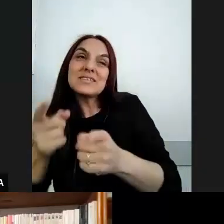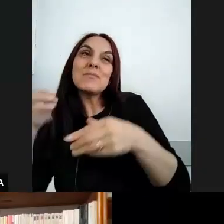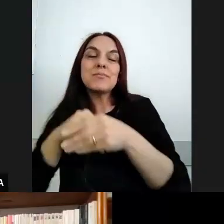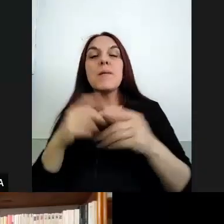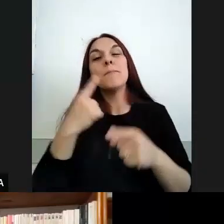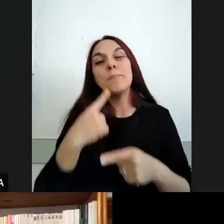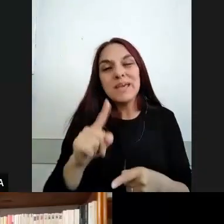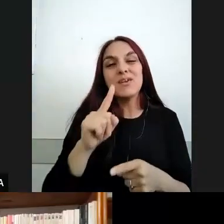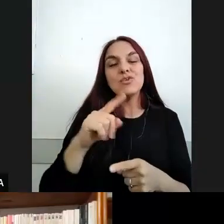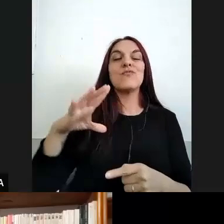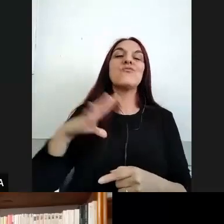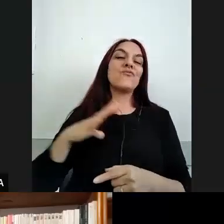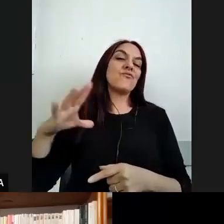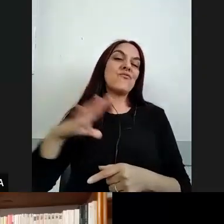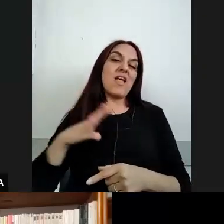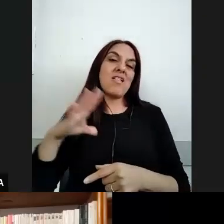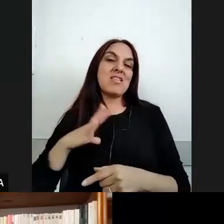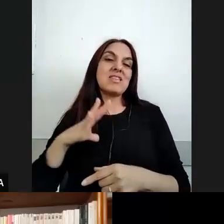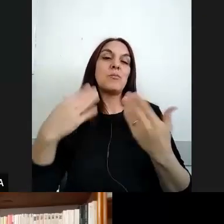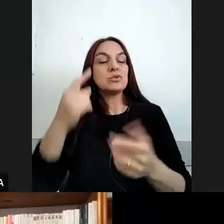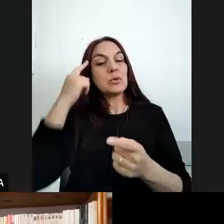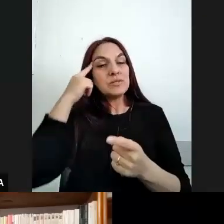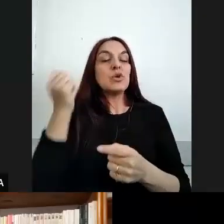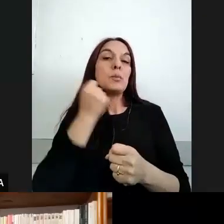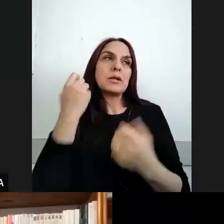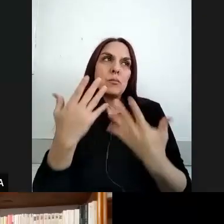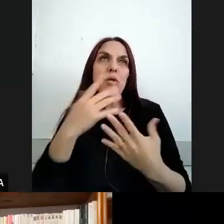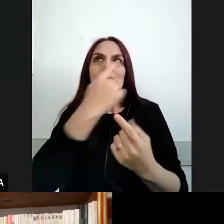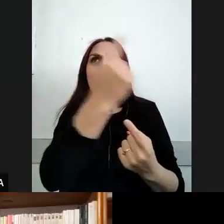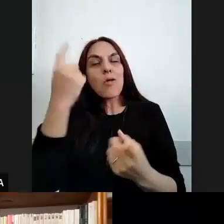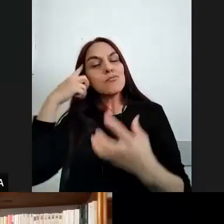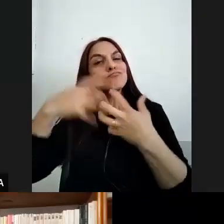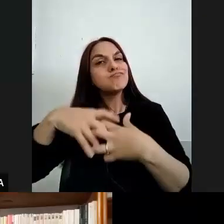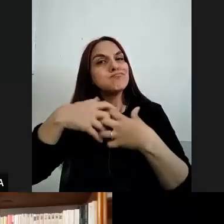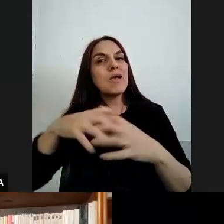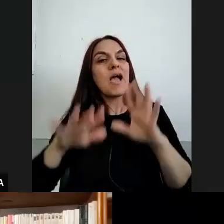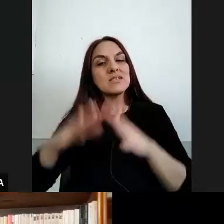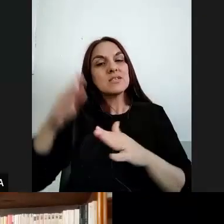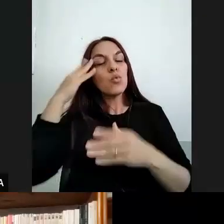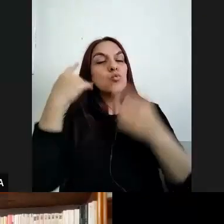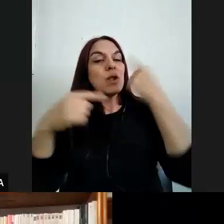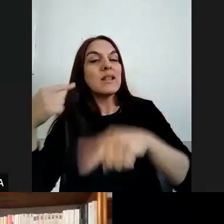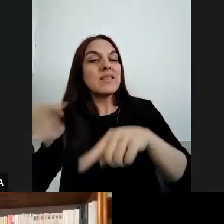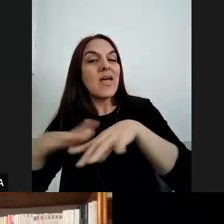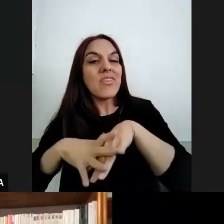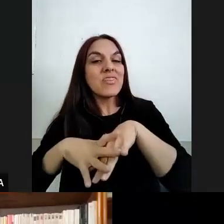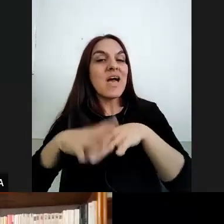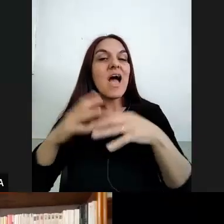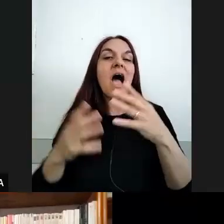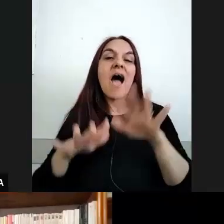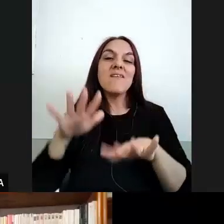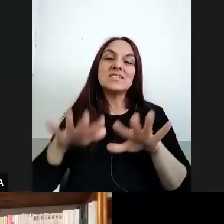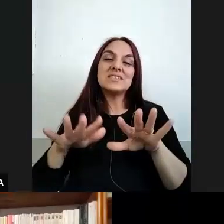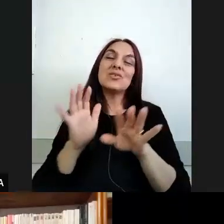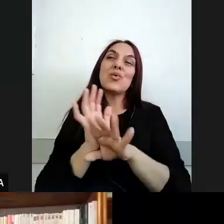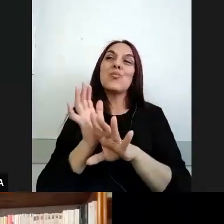sentido y yo creo que es importante que lo pensemos ¿no? porque muchas veces la interculturalidad es digamos tratada